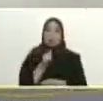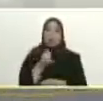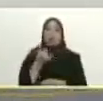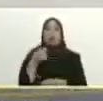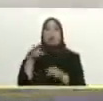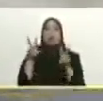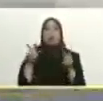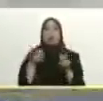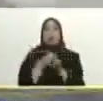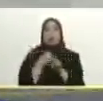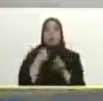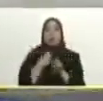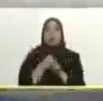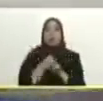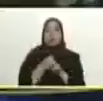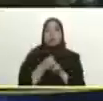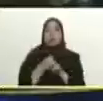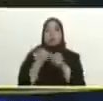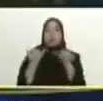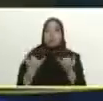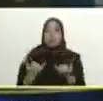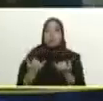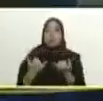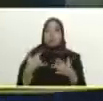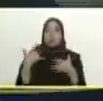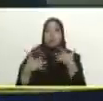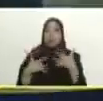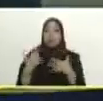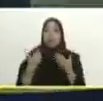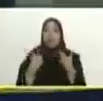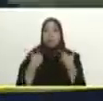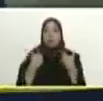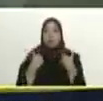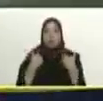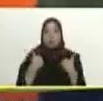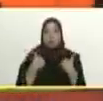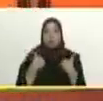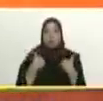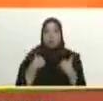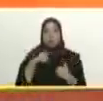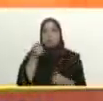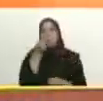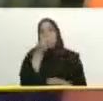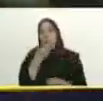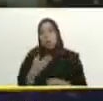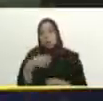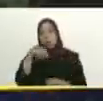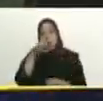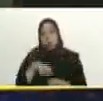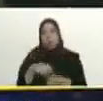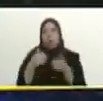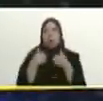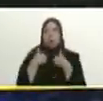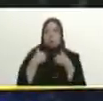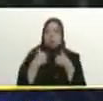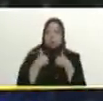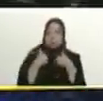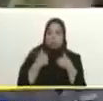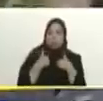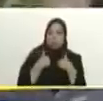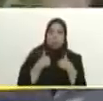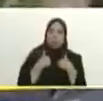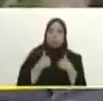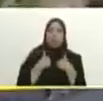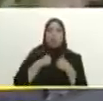norte que nos ha prestado jumbo y nos ha prestado pailover así que bueno estamos haciendo un gran esfuerzo cívico militar